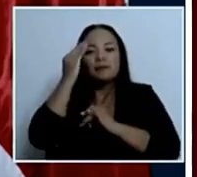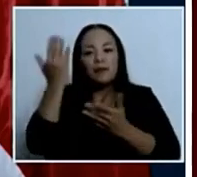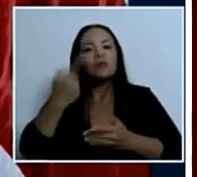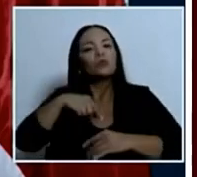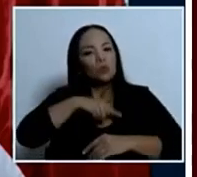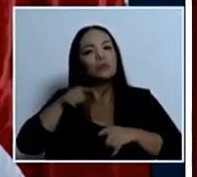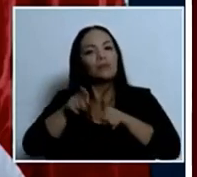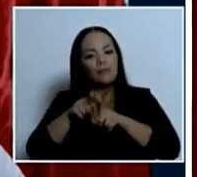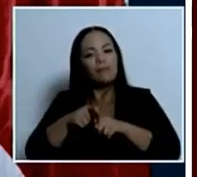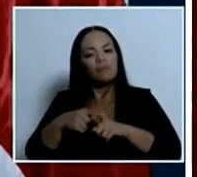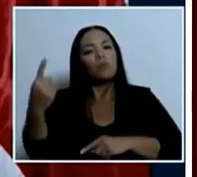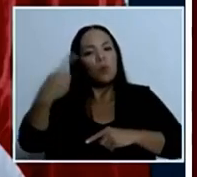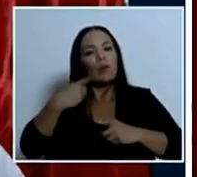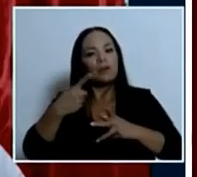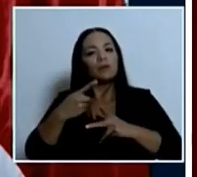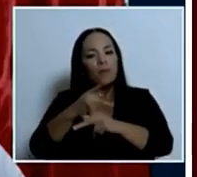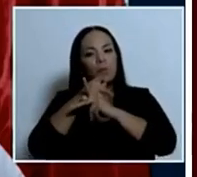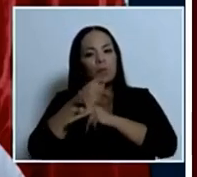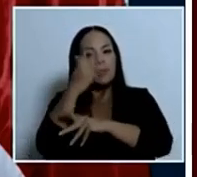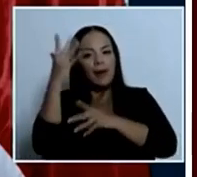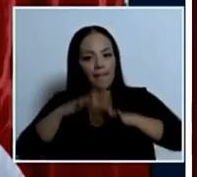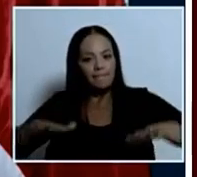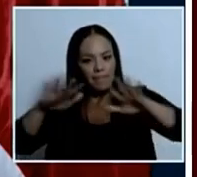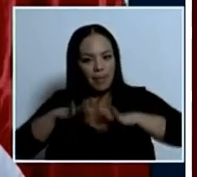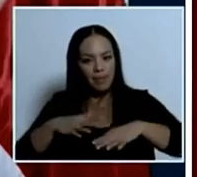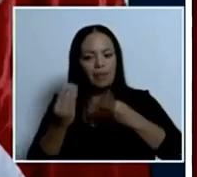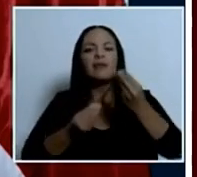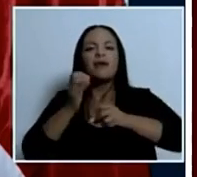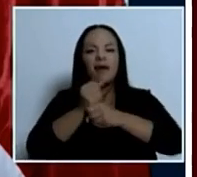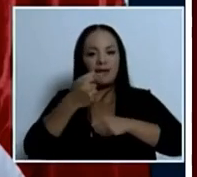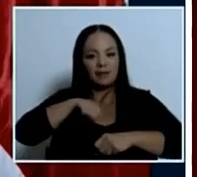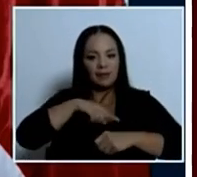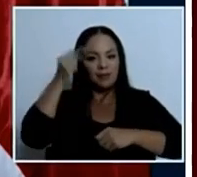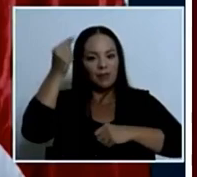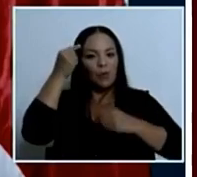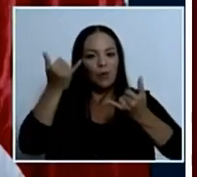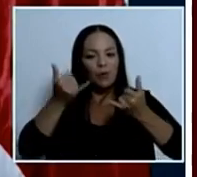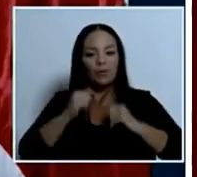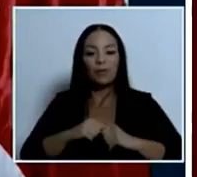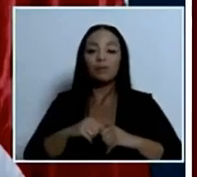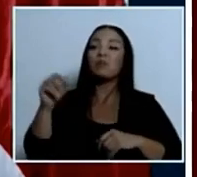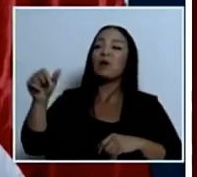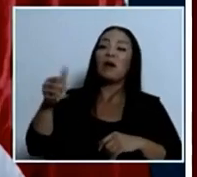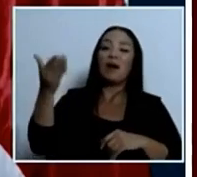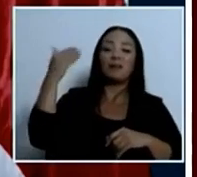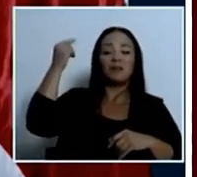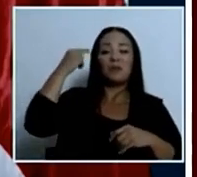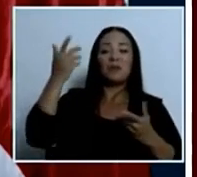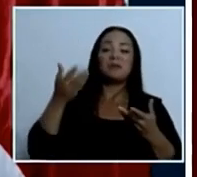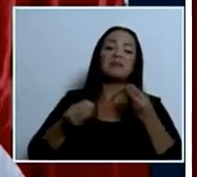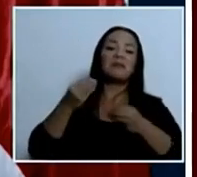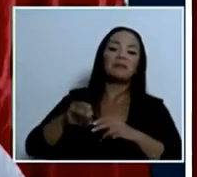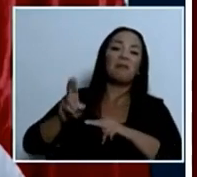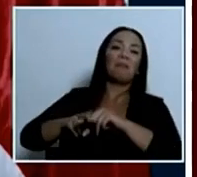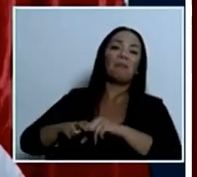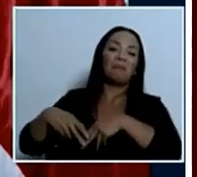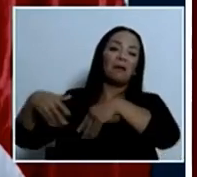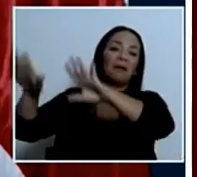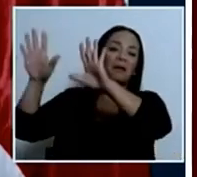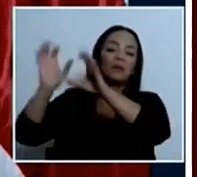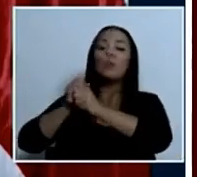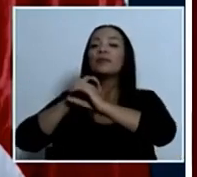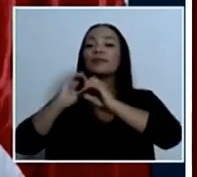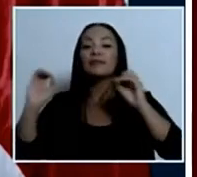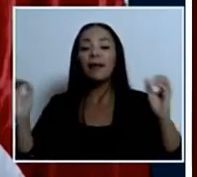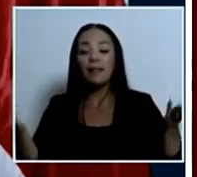constitucional de proteger el ambiente que hace este gobierno los otros gobiernos se sientan ahí sin hacer nada